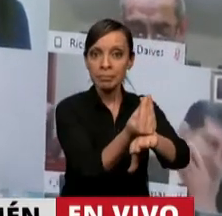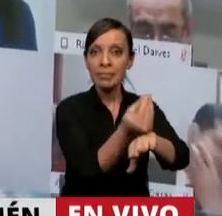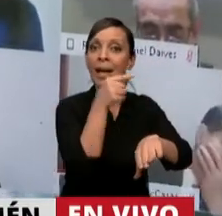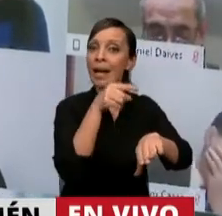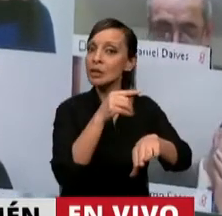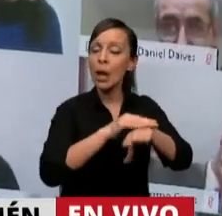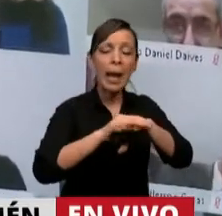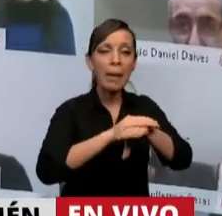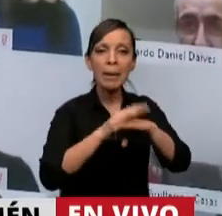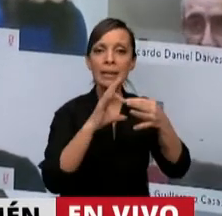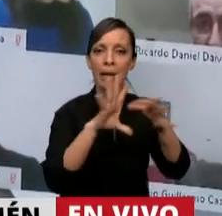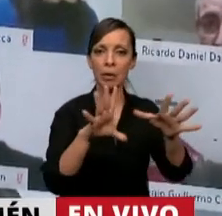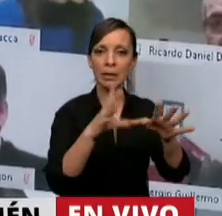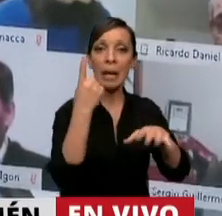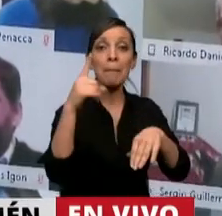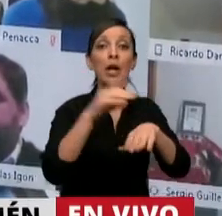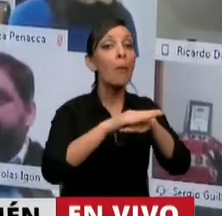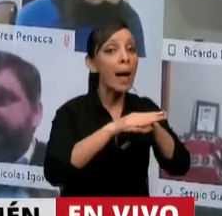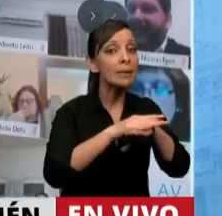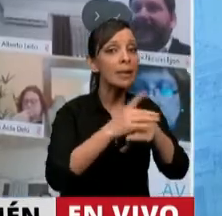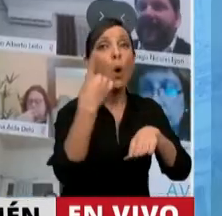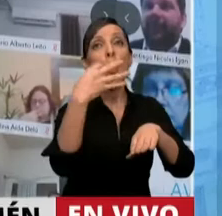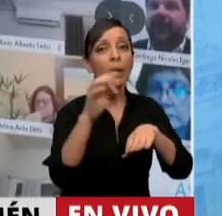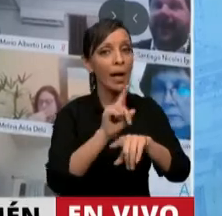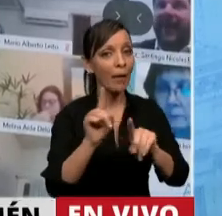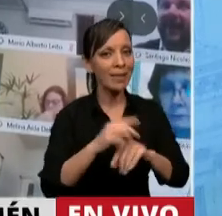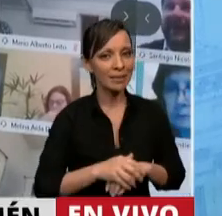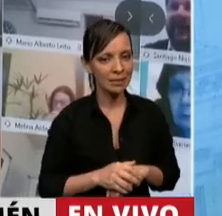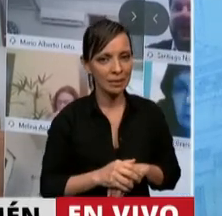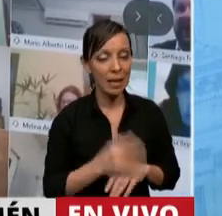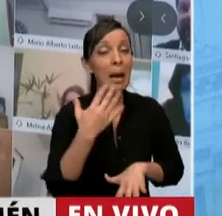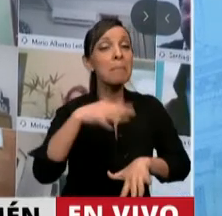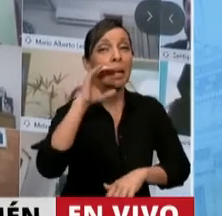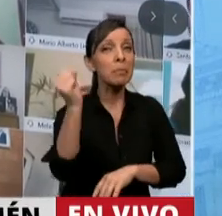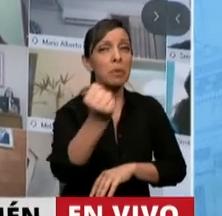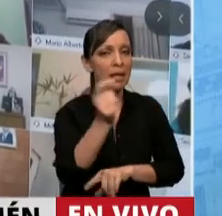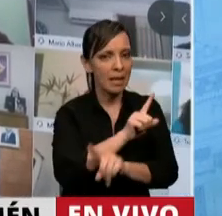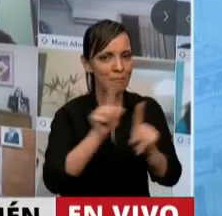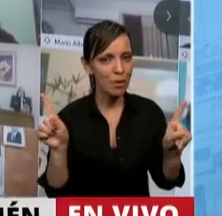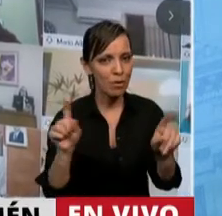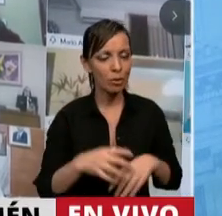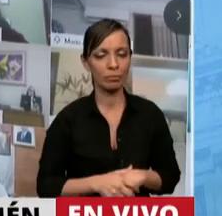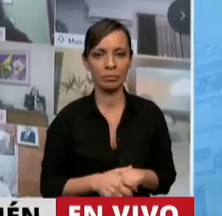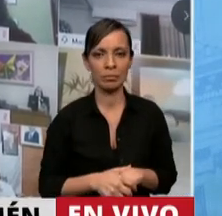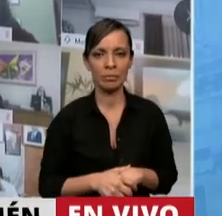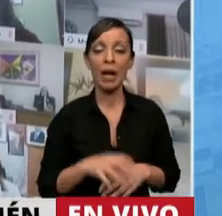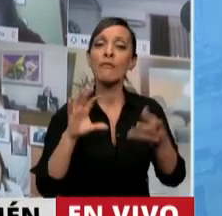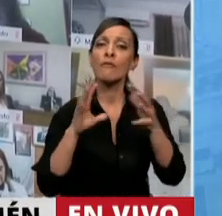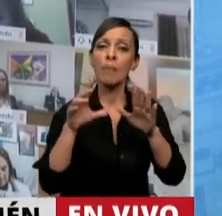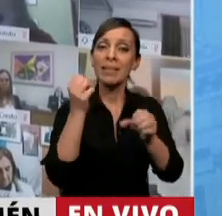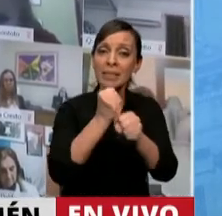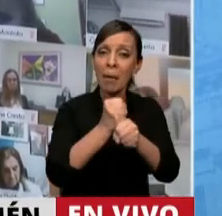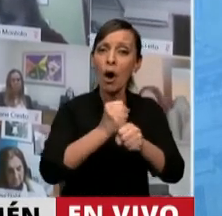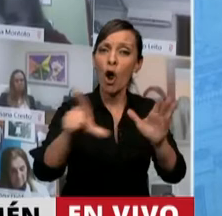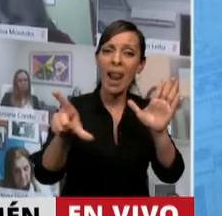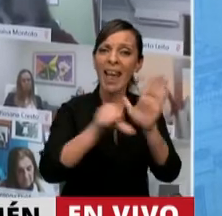pero no es la única, ni mucho menos la más importante. Es en la legitimidad de ejercicio en la que se